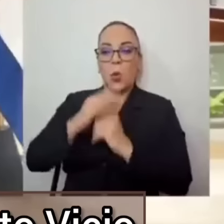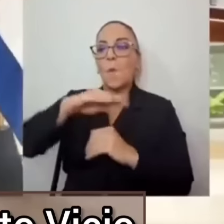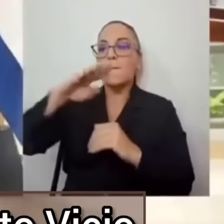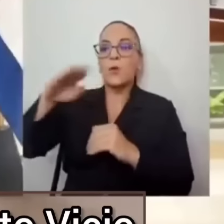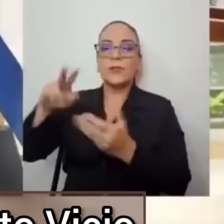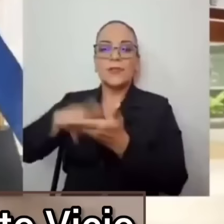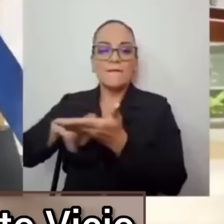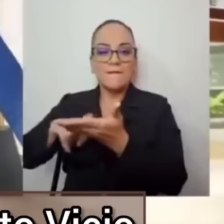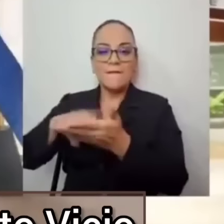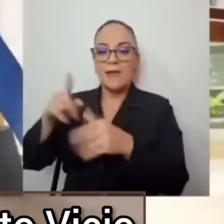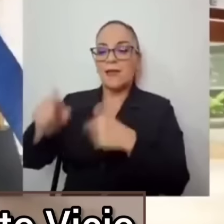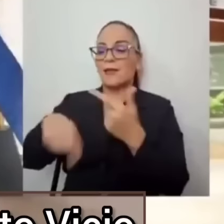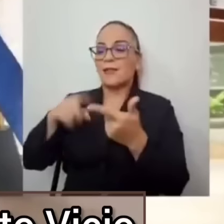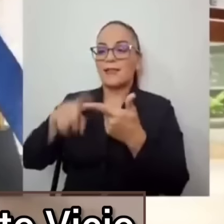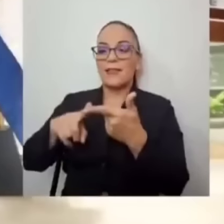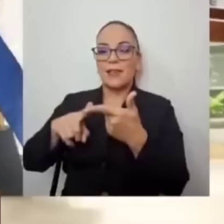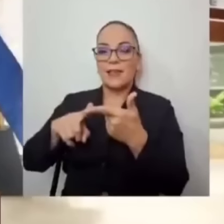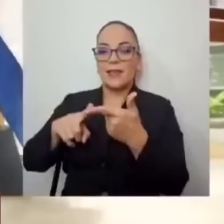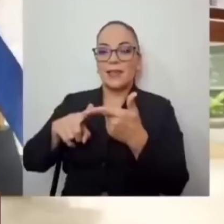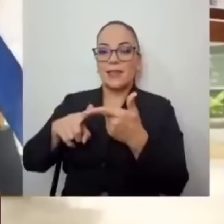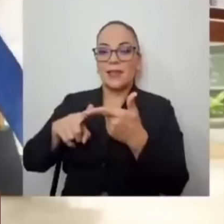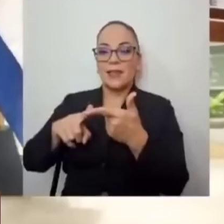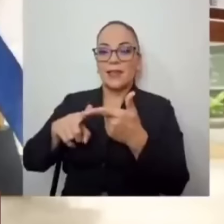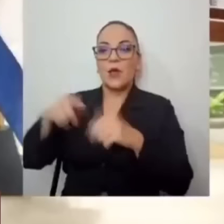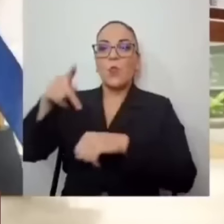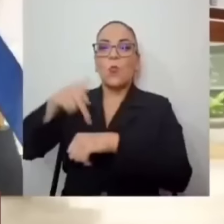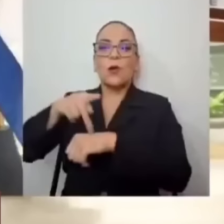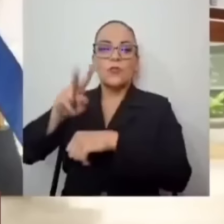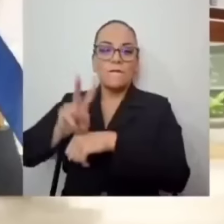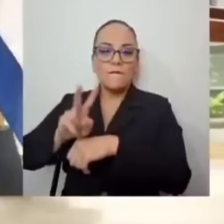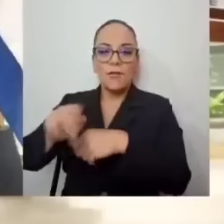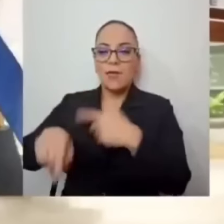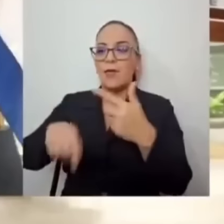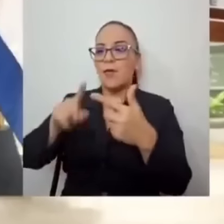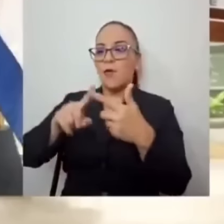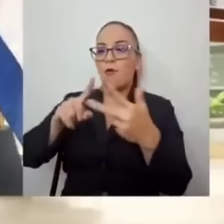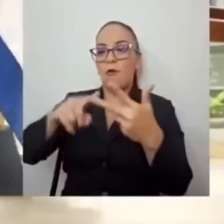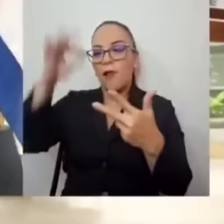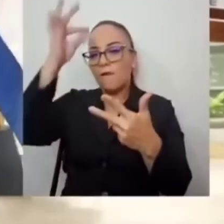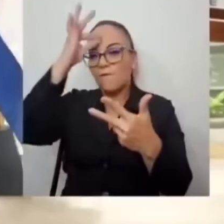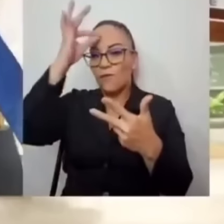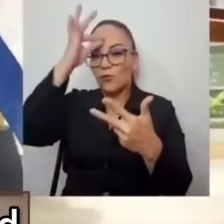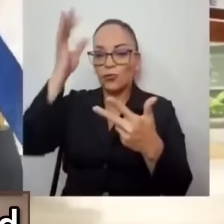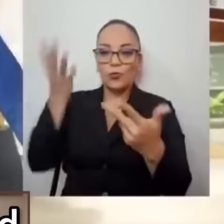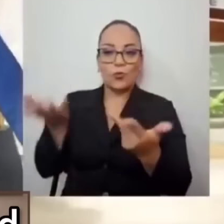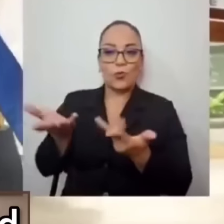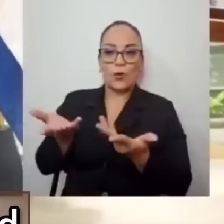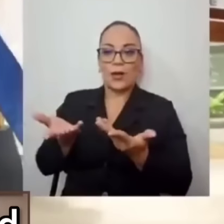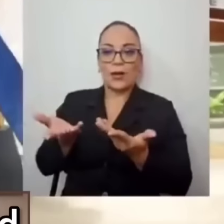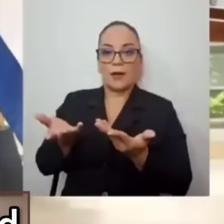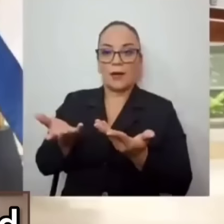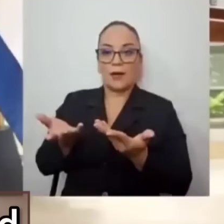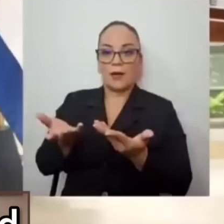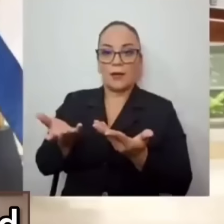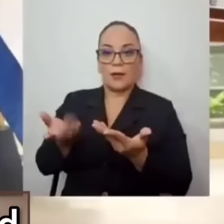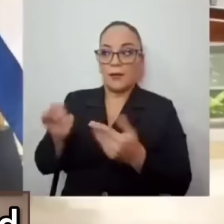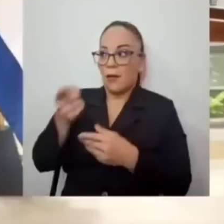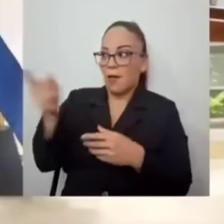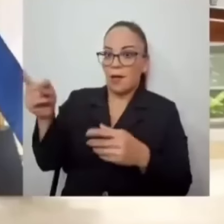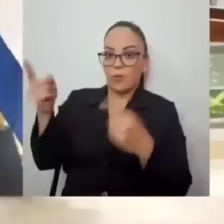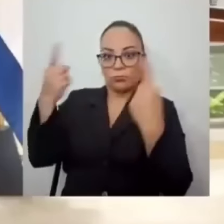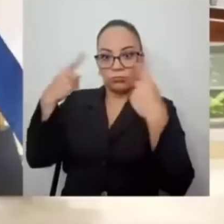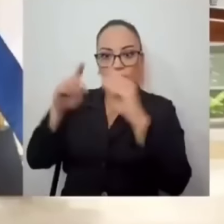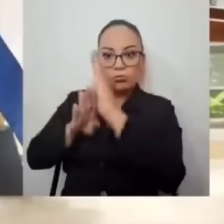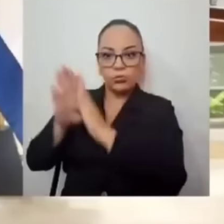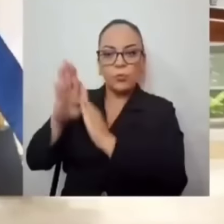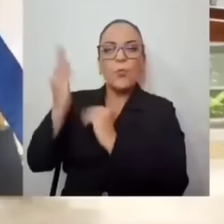imagino a Puerto Viejo, yo no me imagino a La Fortuna, lo que son hoy, si no fueran por el turismo, ¿verdad?